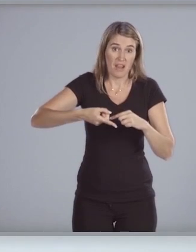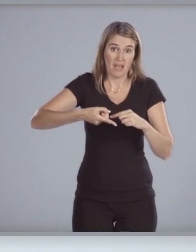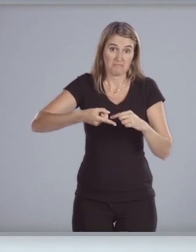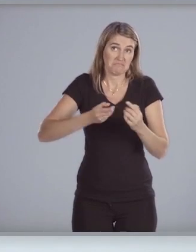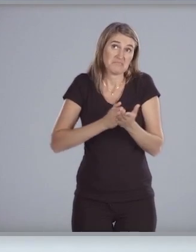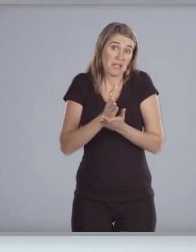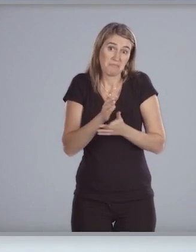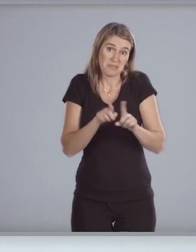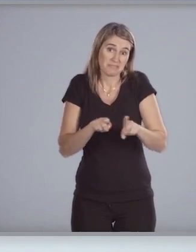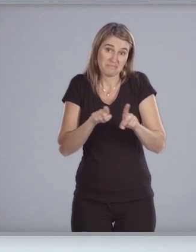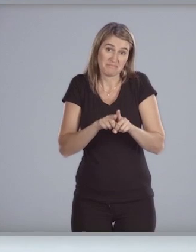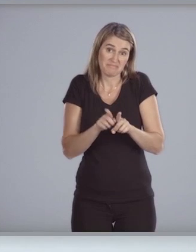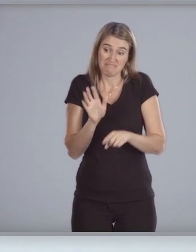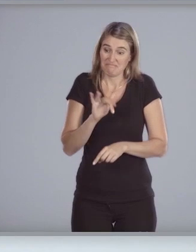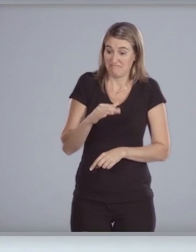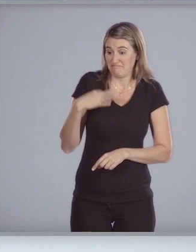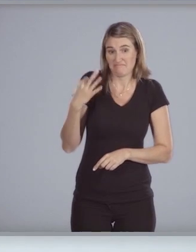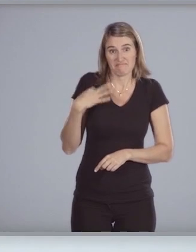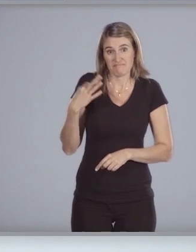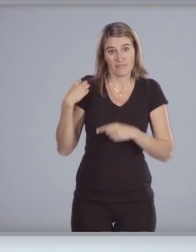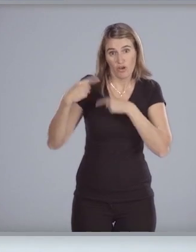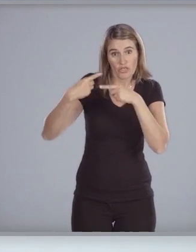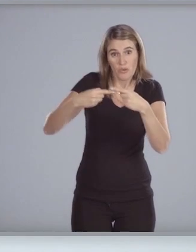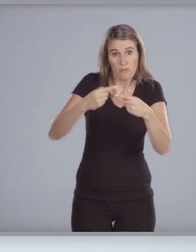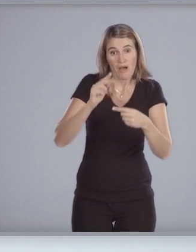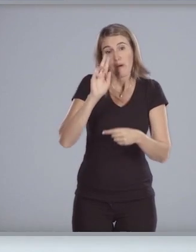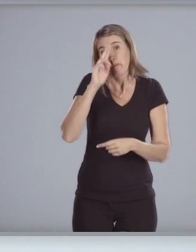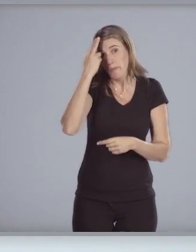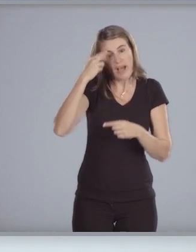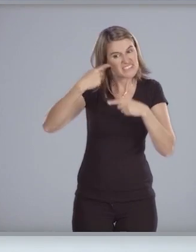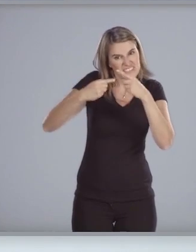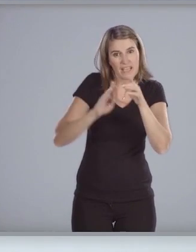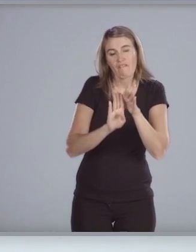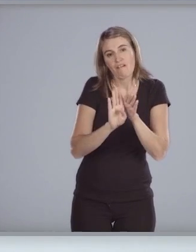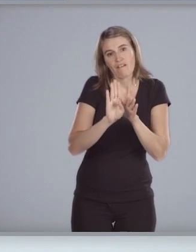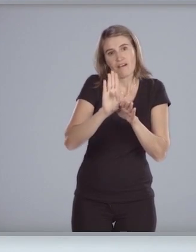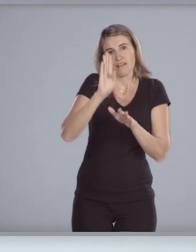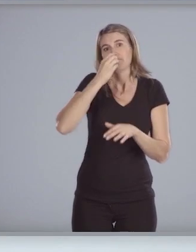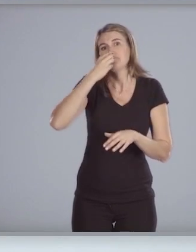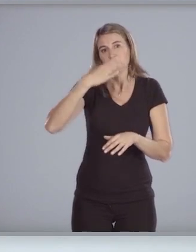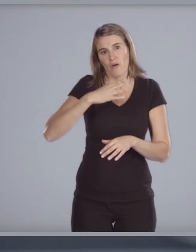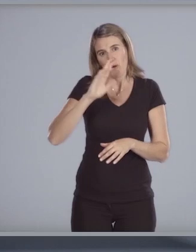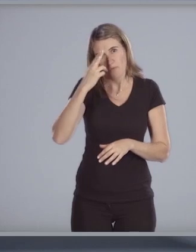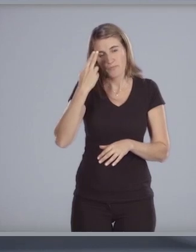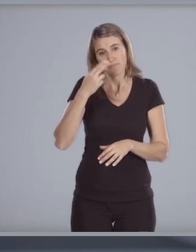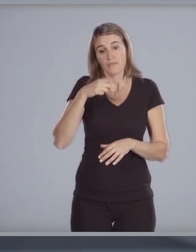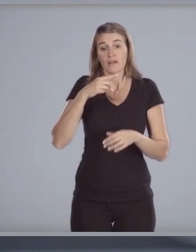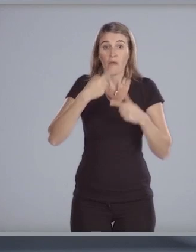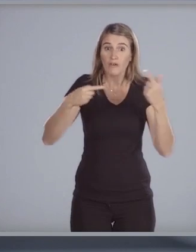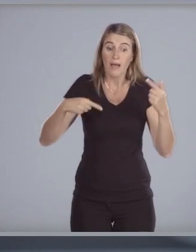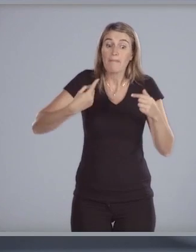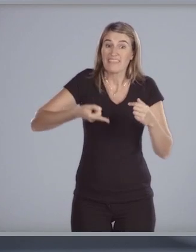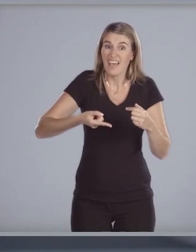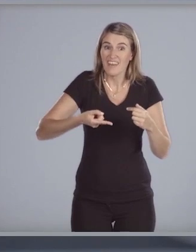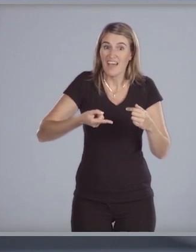como siempre la vida continúa y el uruguay seguirá avanzando entre otras